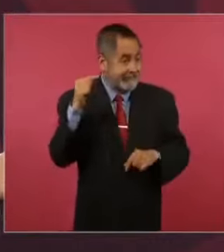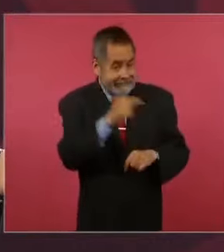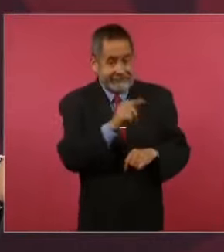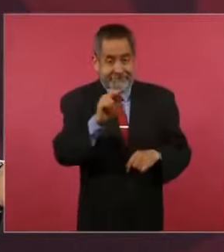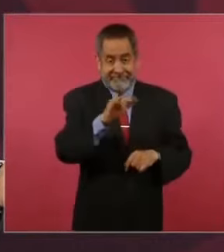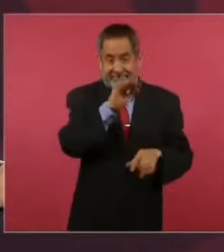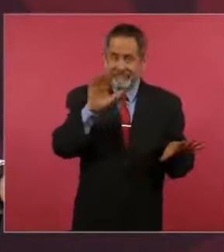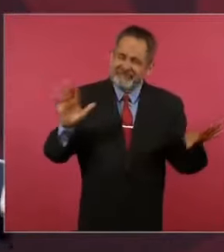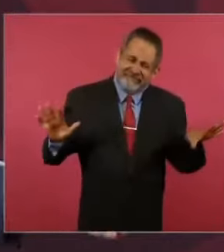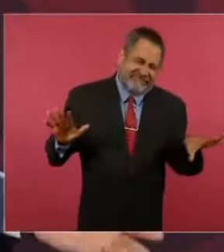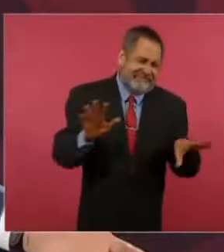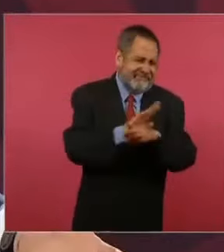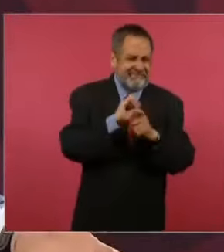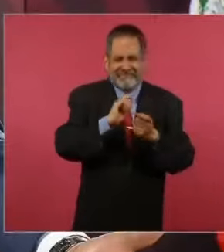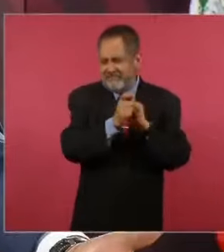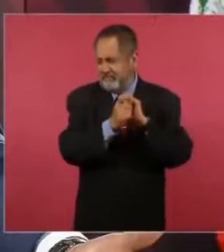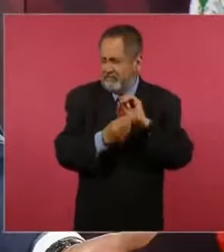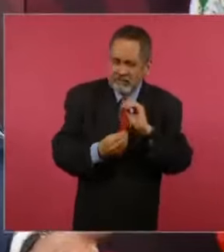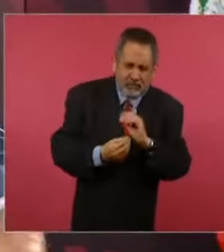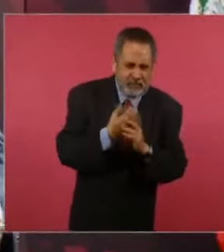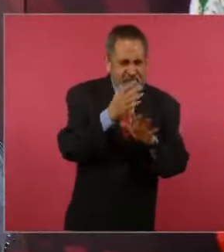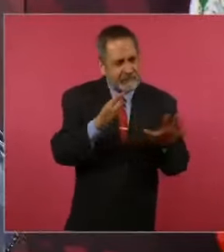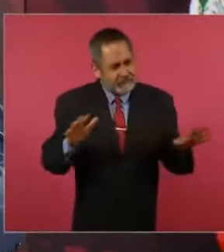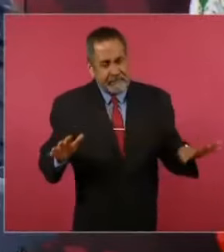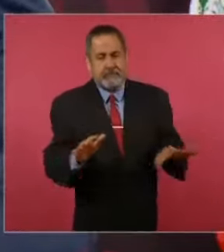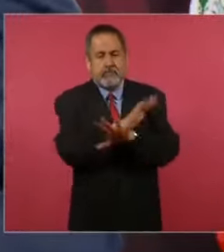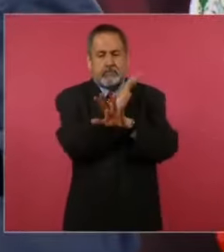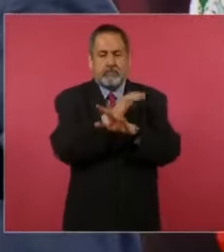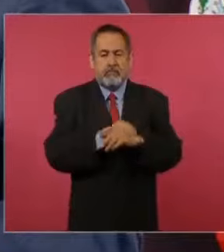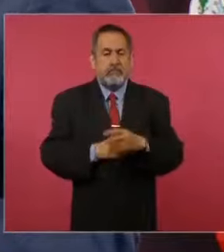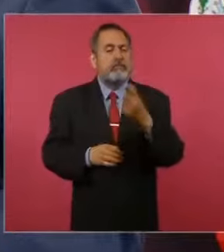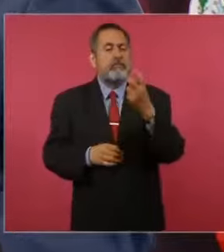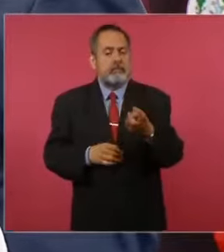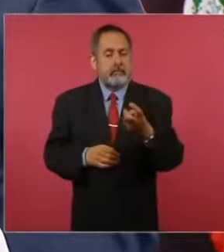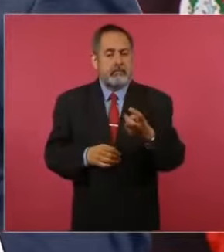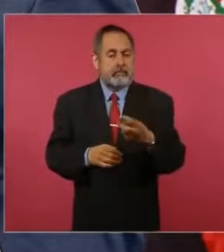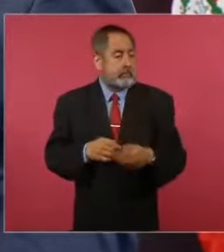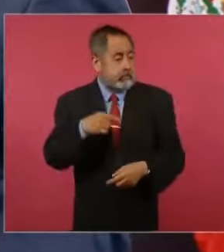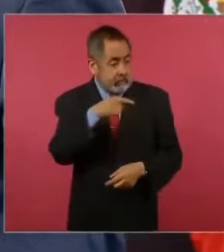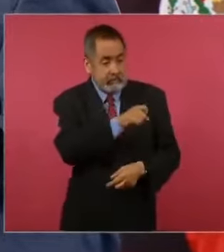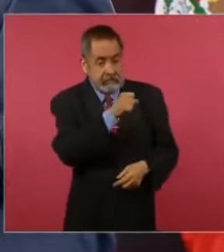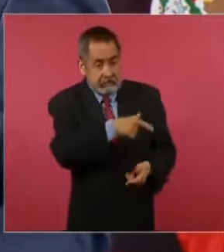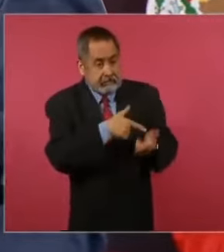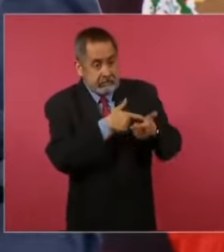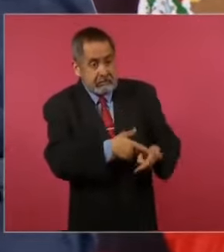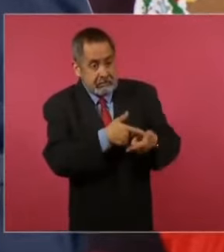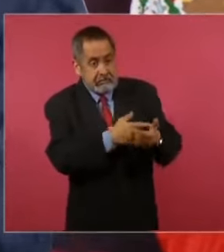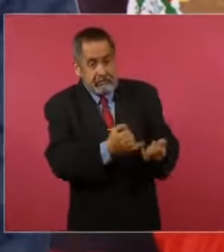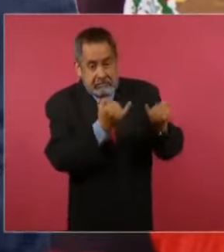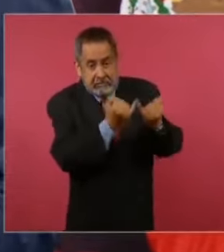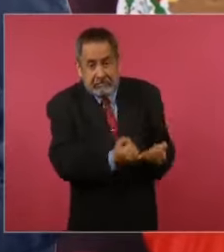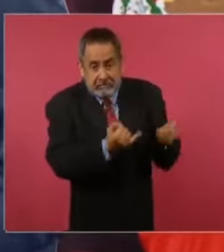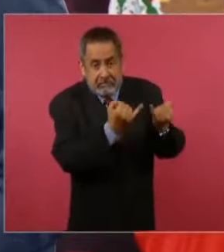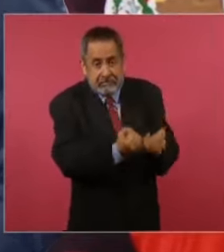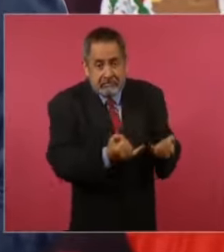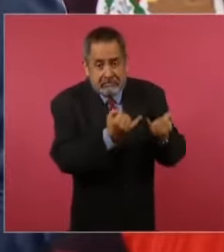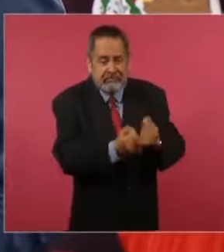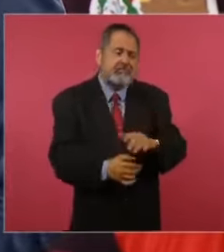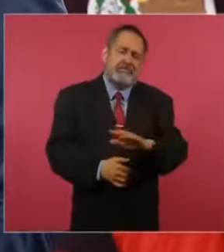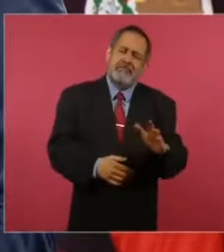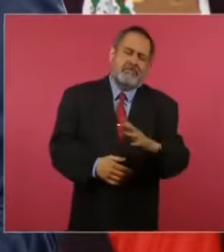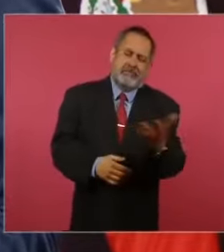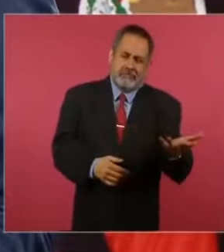del Poder Judicial para que esto no siga pasando y que los jueces,